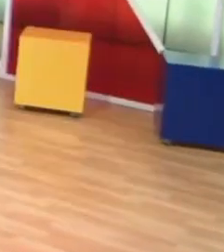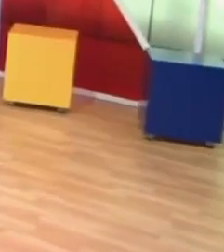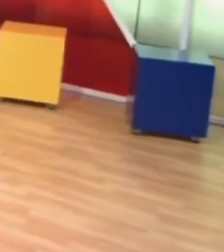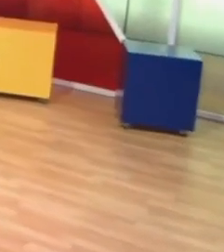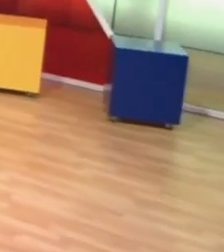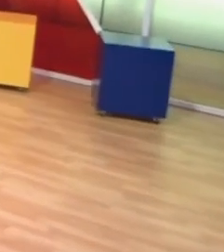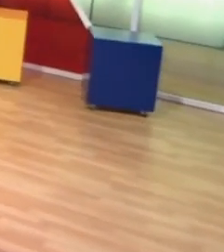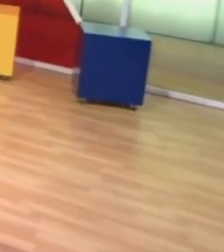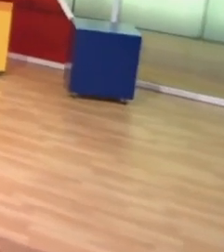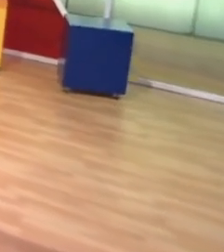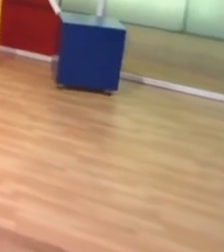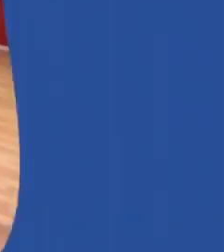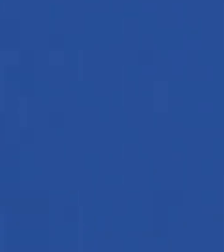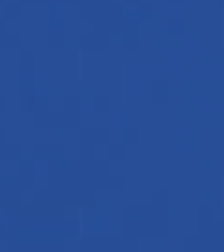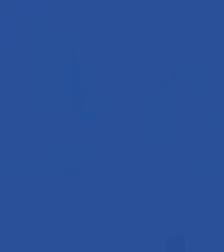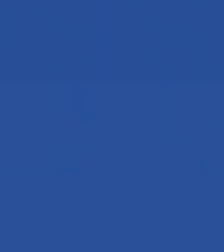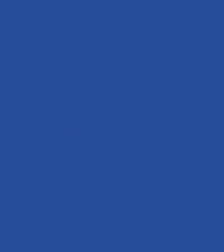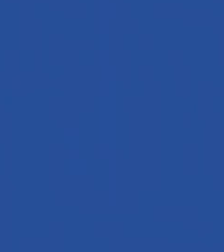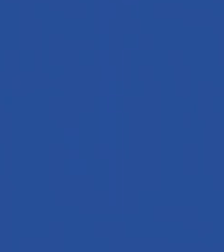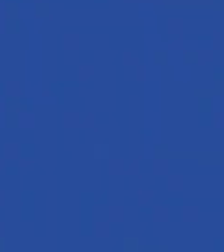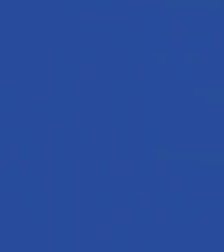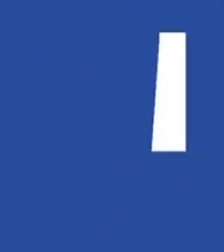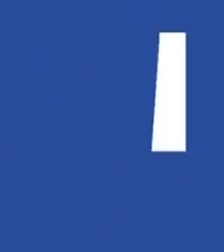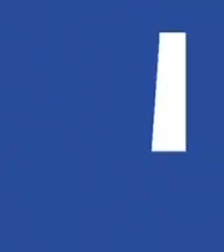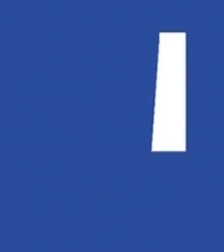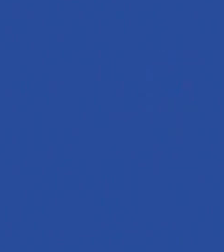A ver, Tocino, ¿cómo que tú tienes más estilo que yo?